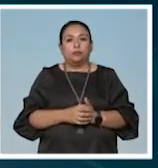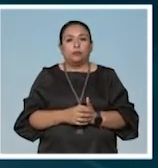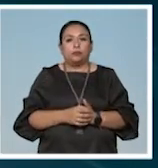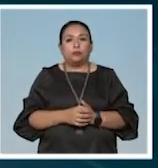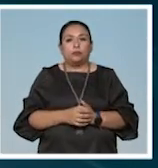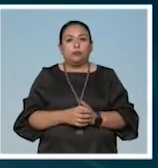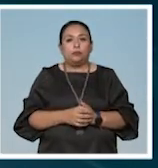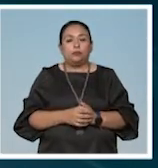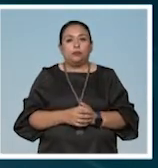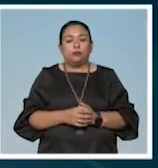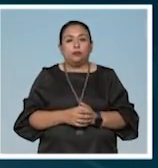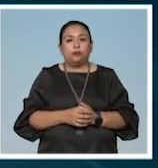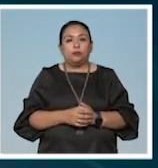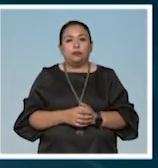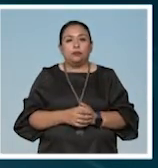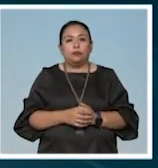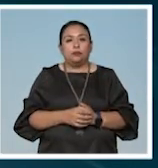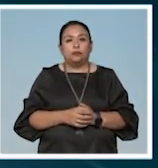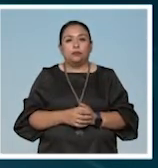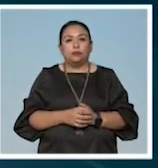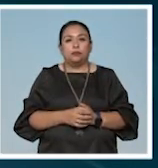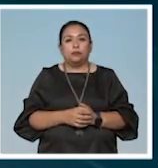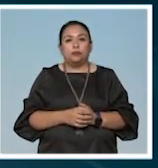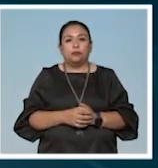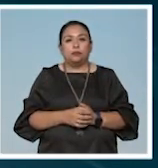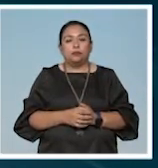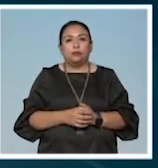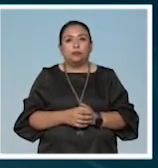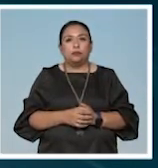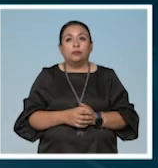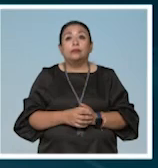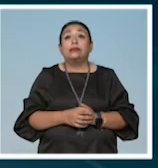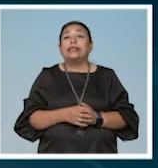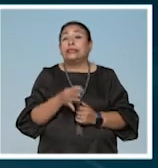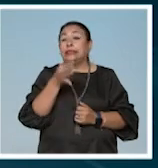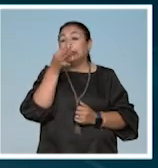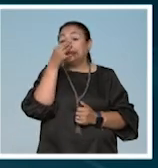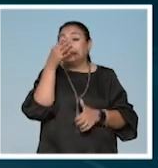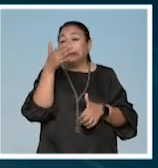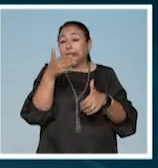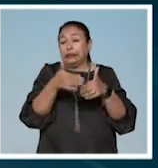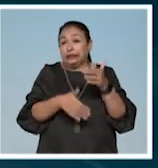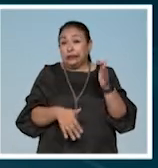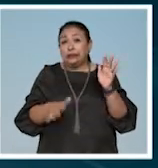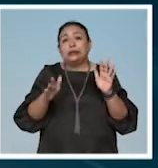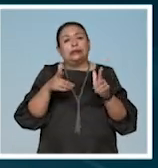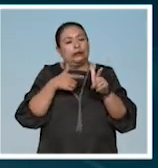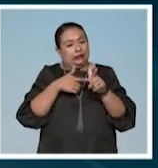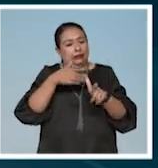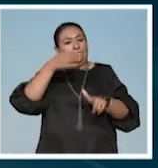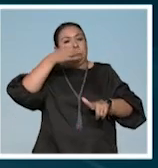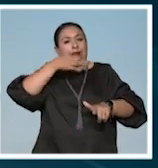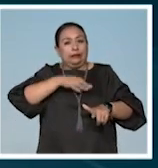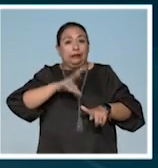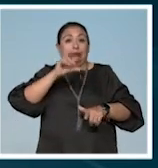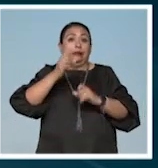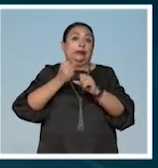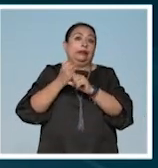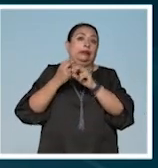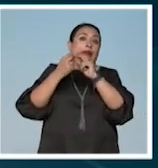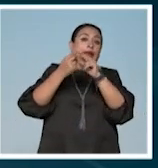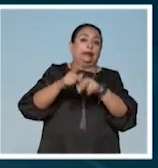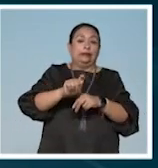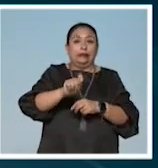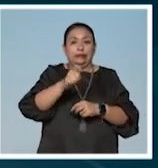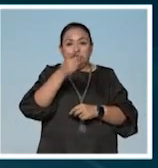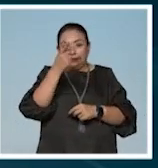casi nos vamos y seguimos celebrando este 30 aniversario de